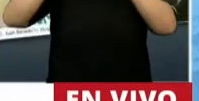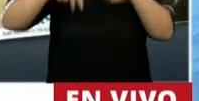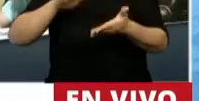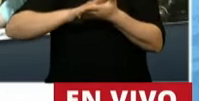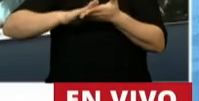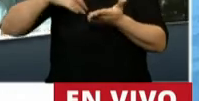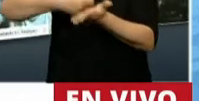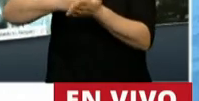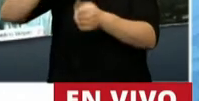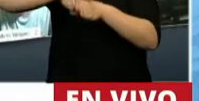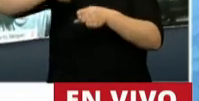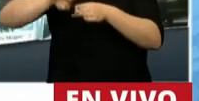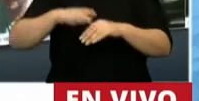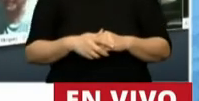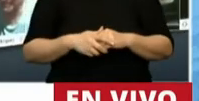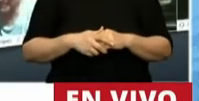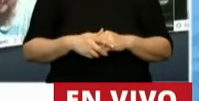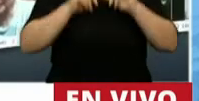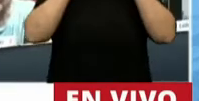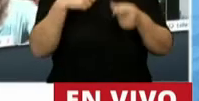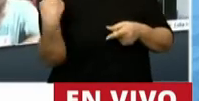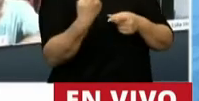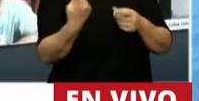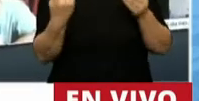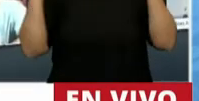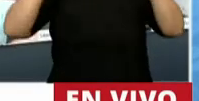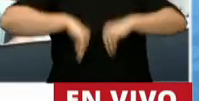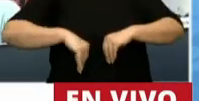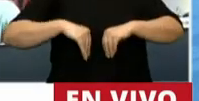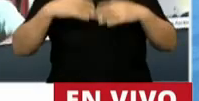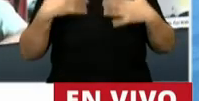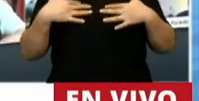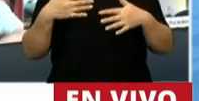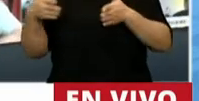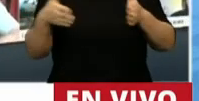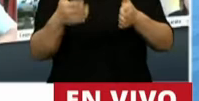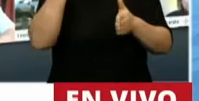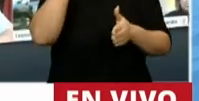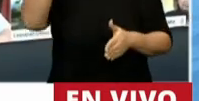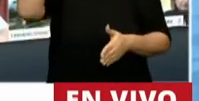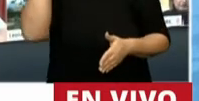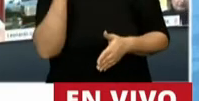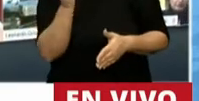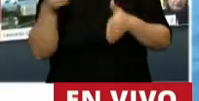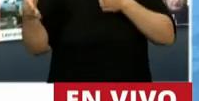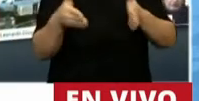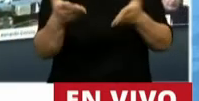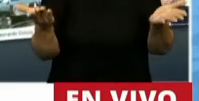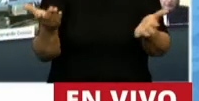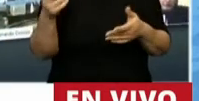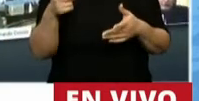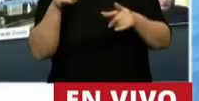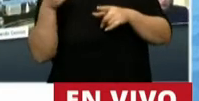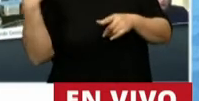cara a todos los argentinos. Por otro lado, la frustración de que es un camino que ya habíamos recorrido y de ese